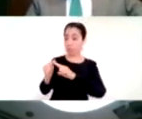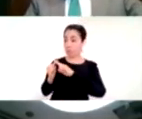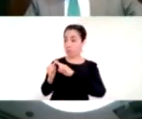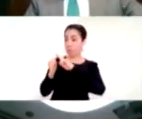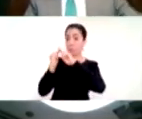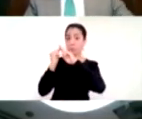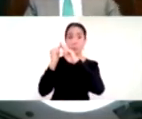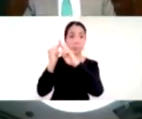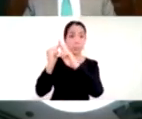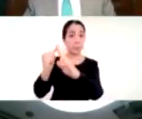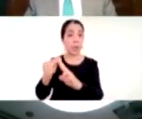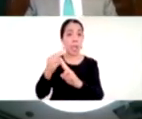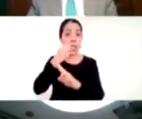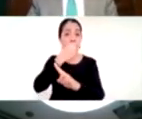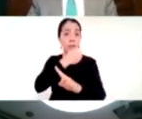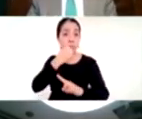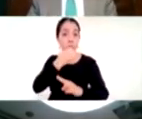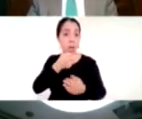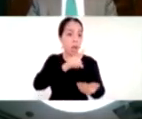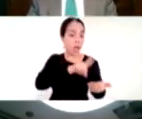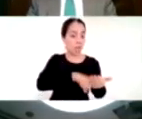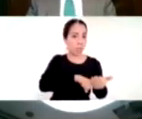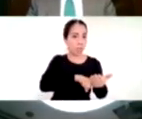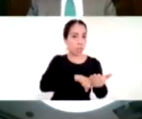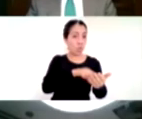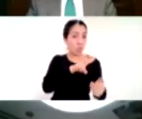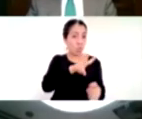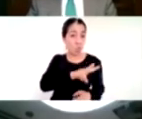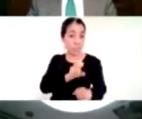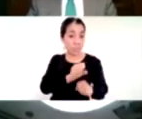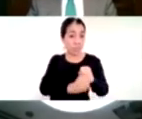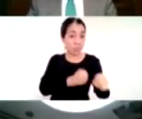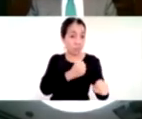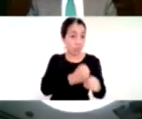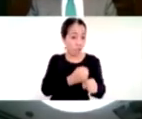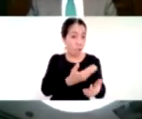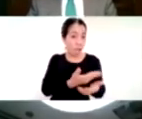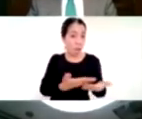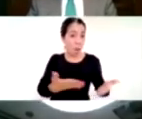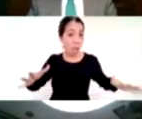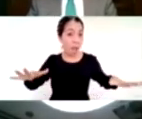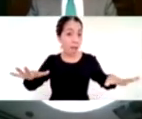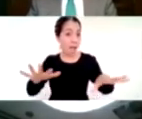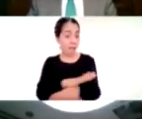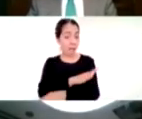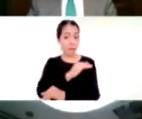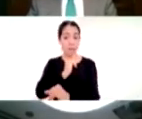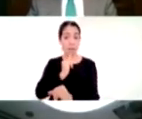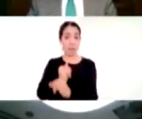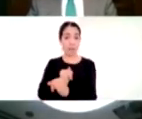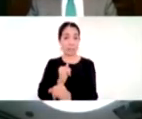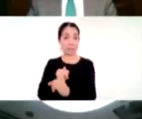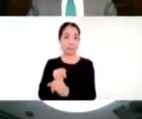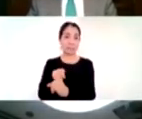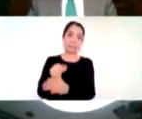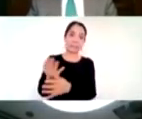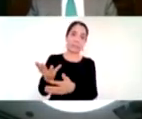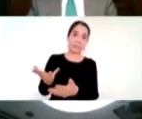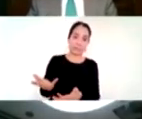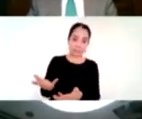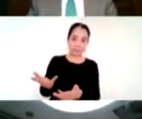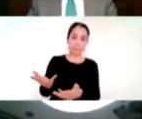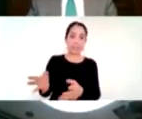y ahora es un sistema a distancia intentar dar una clase como si fuera presencial sería